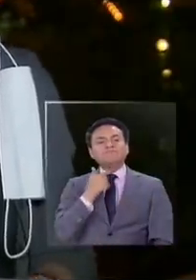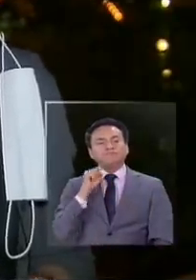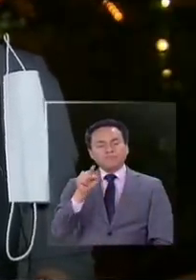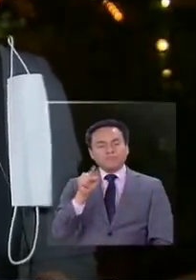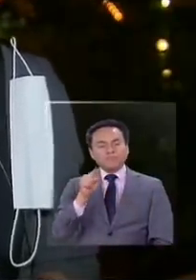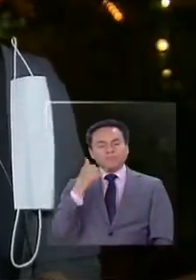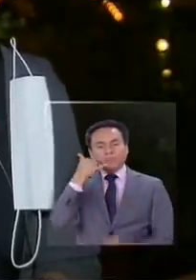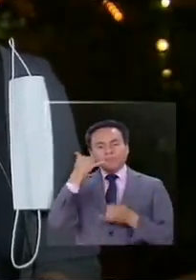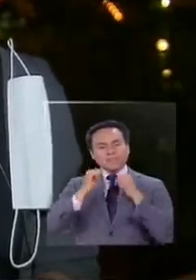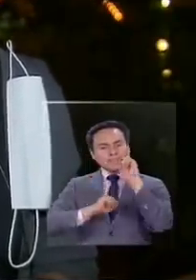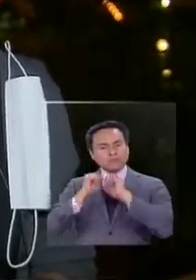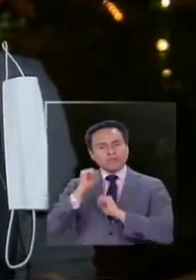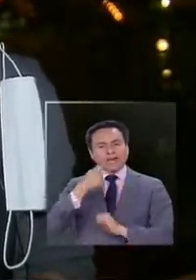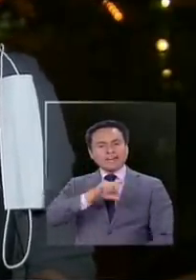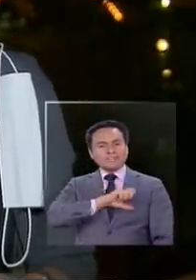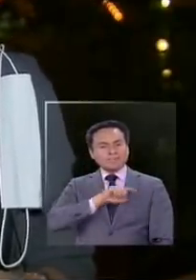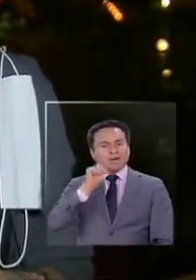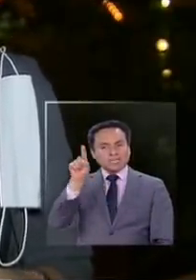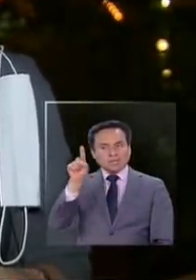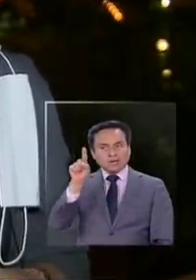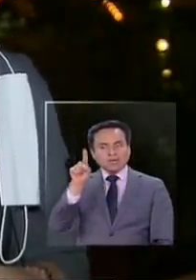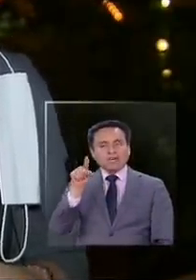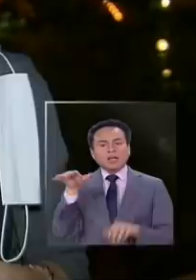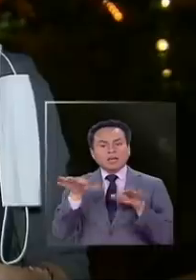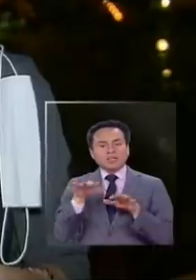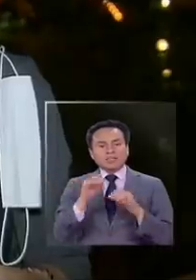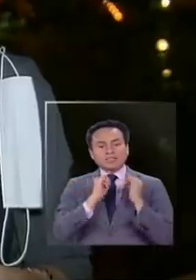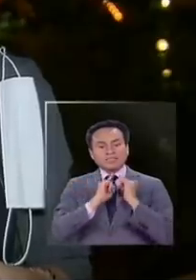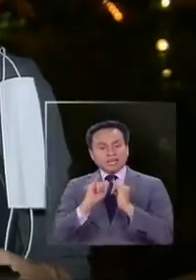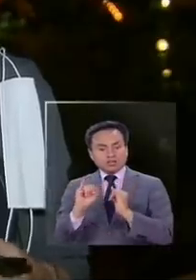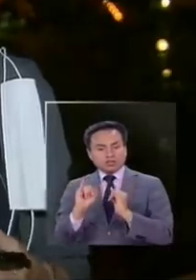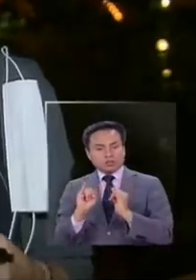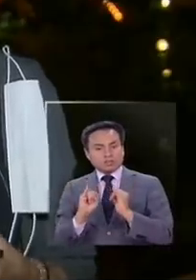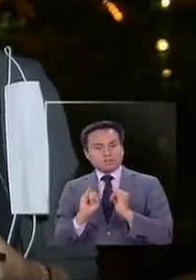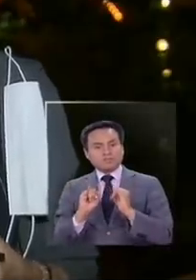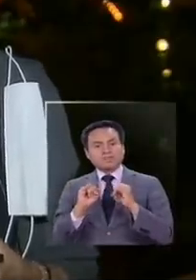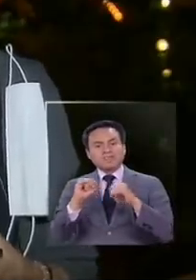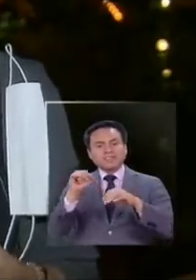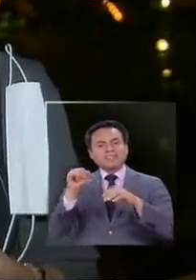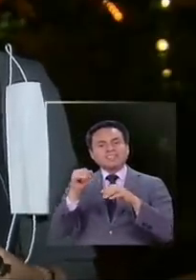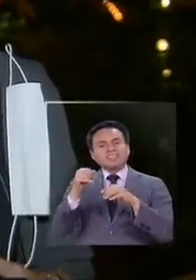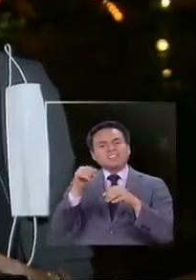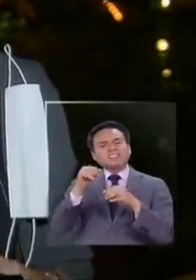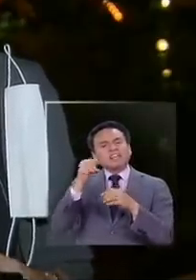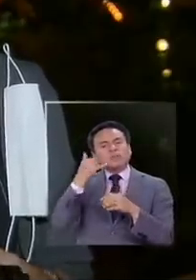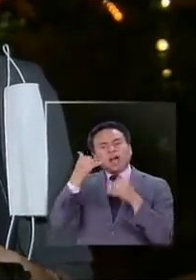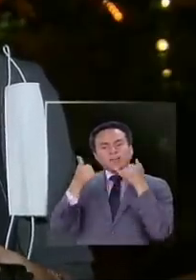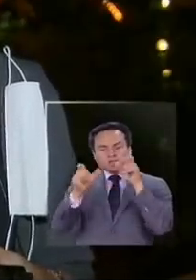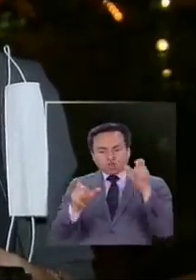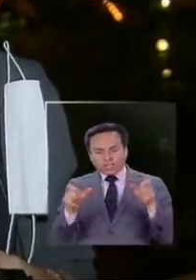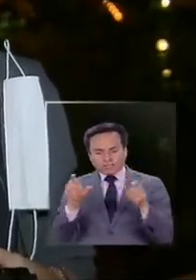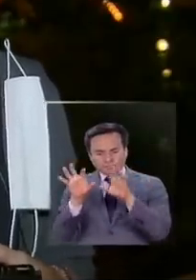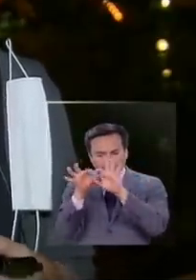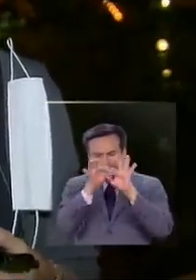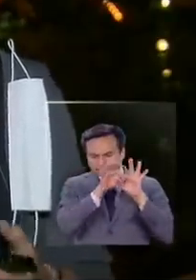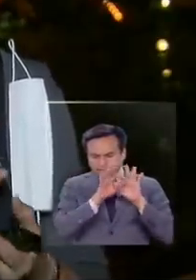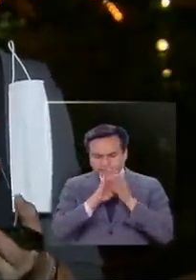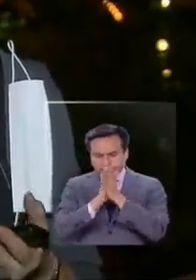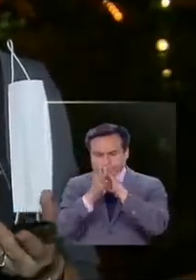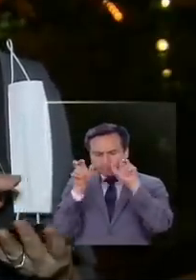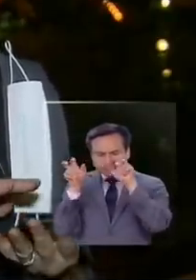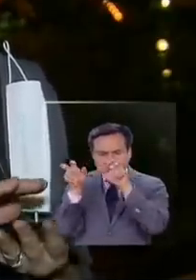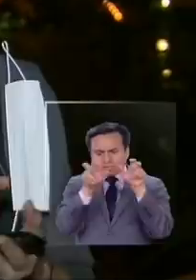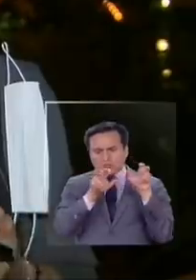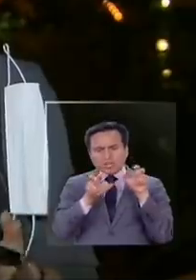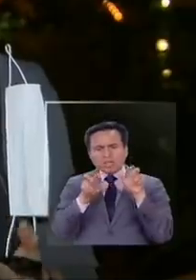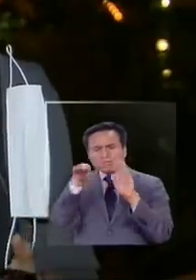de telefónica en España que usando los datos de las señales de celulares de todos sus clientes, despliega